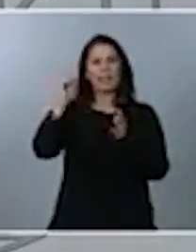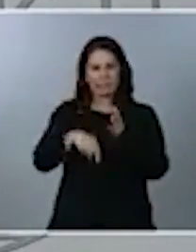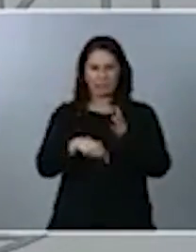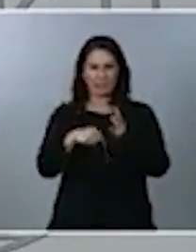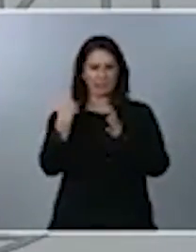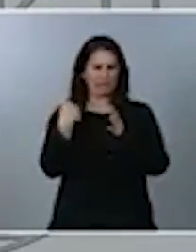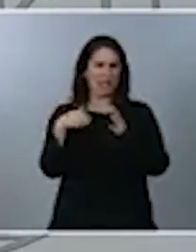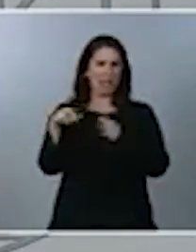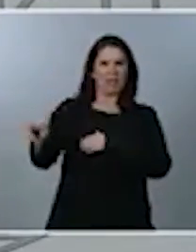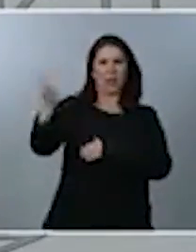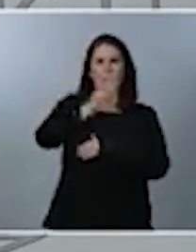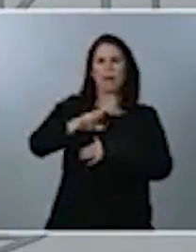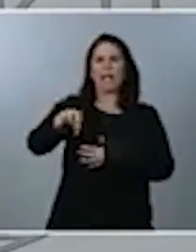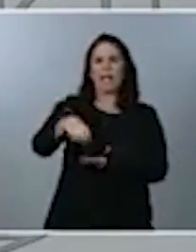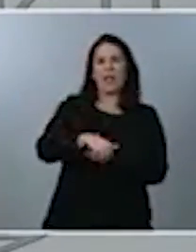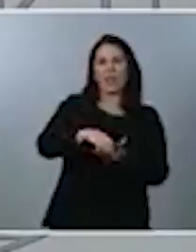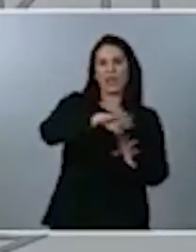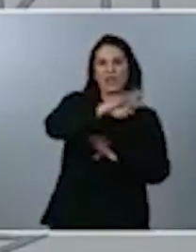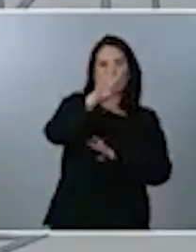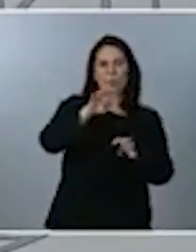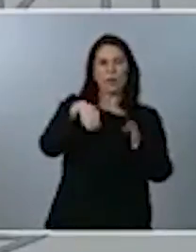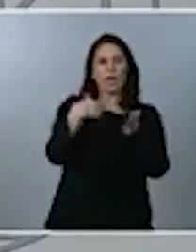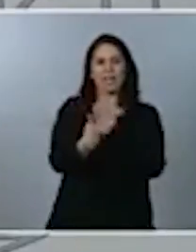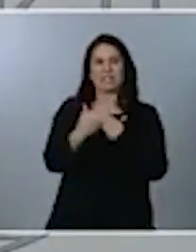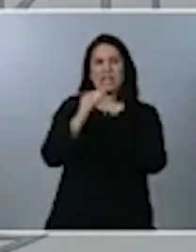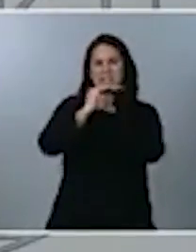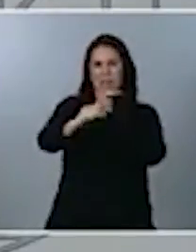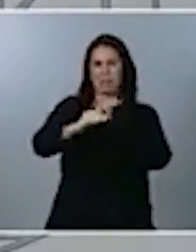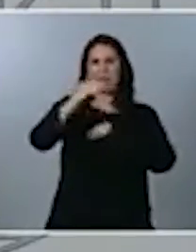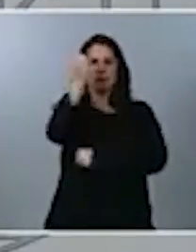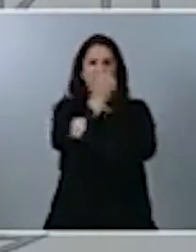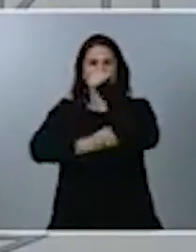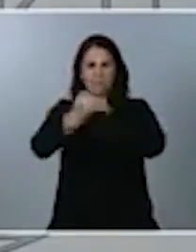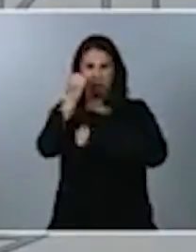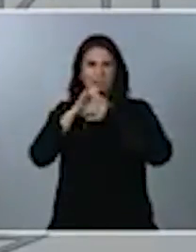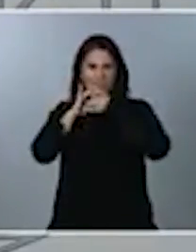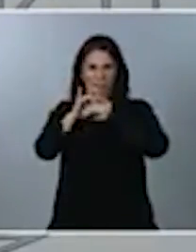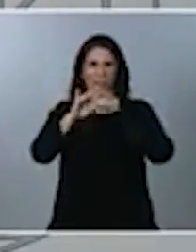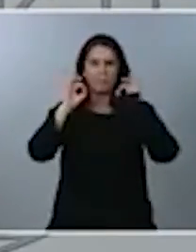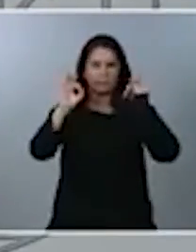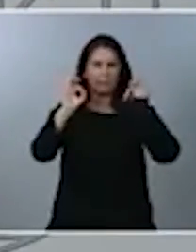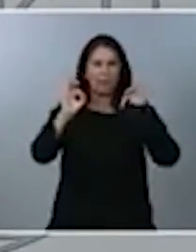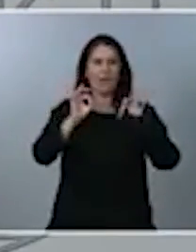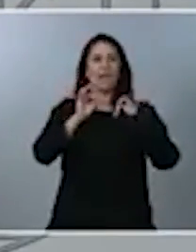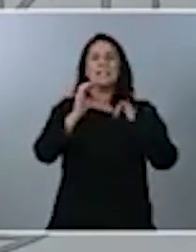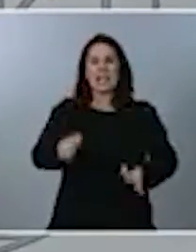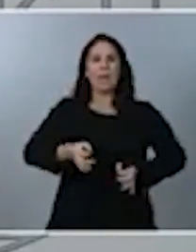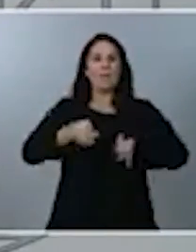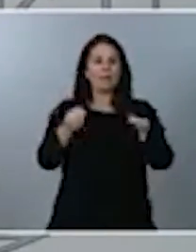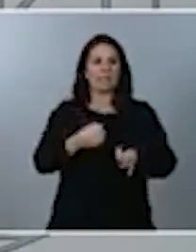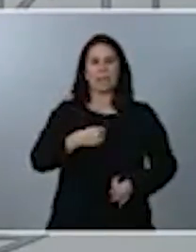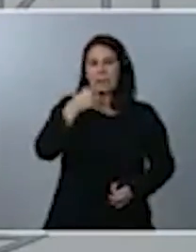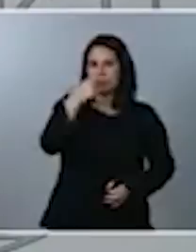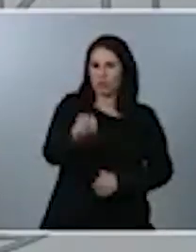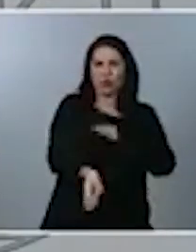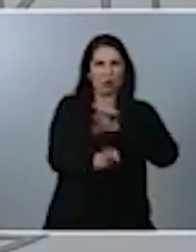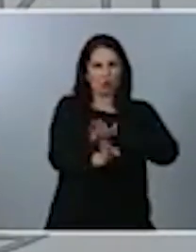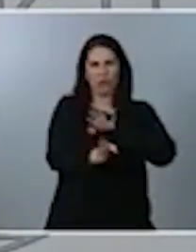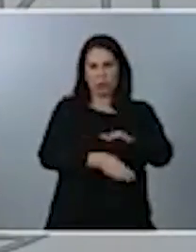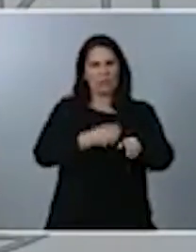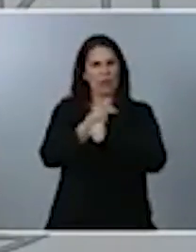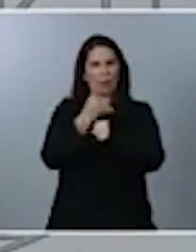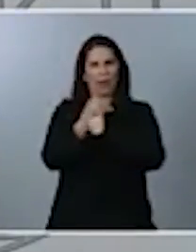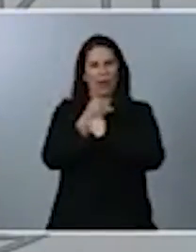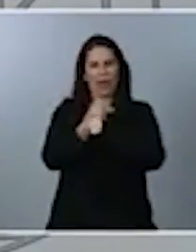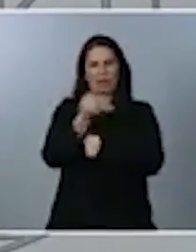incertidumbre y la propia estabilidad económica. Hemos dicho siempre que seguiremos trabajando en esa justicia fiscal,